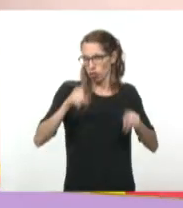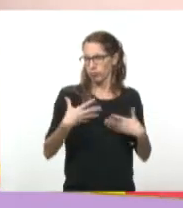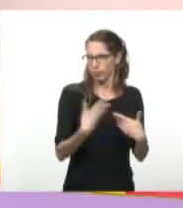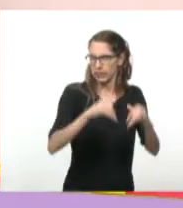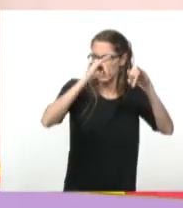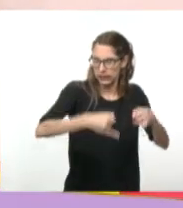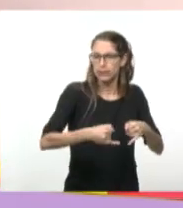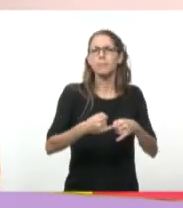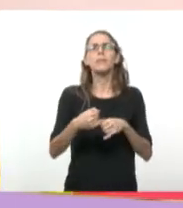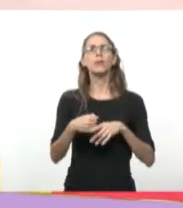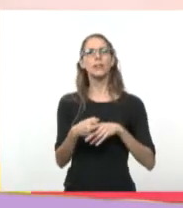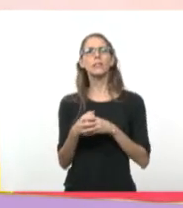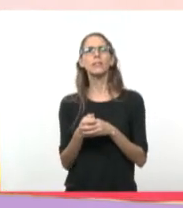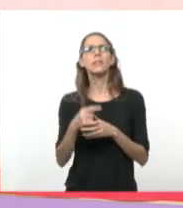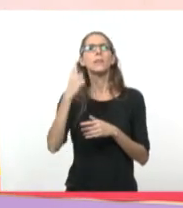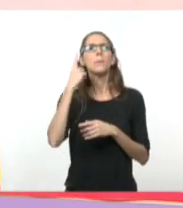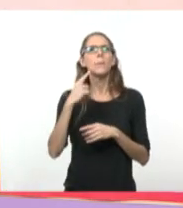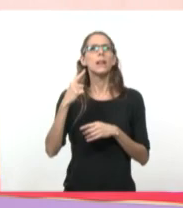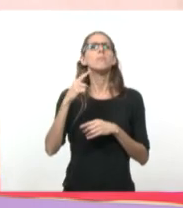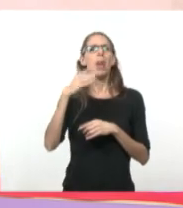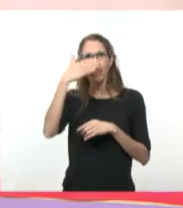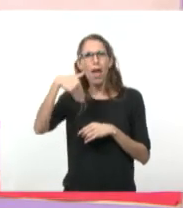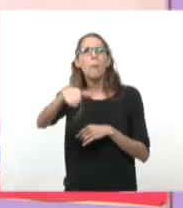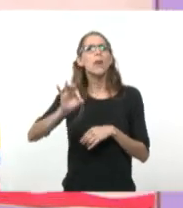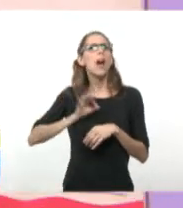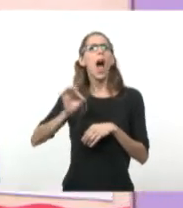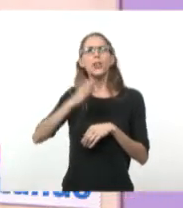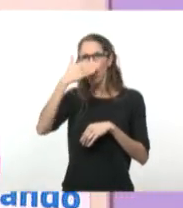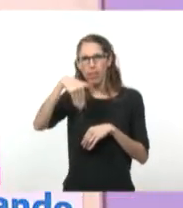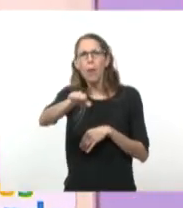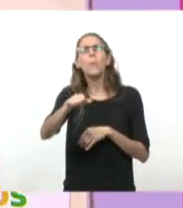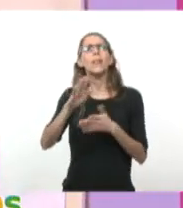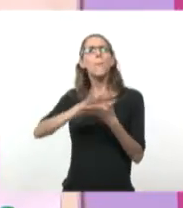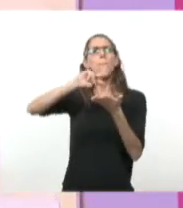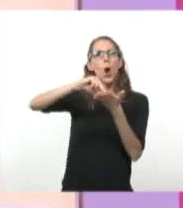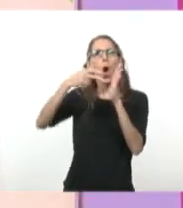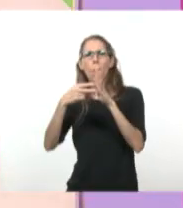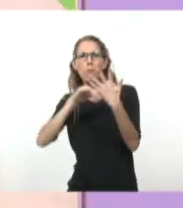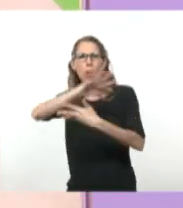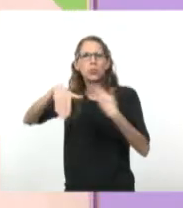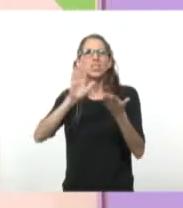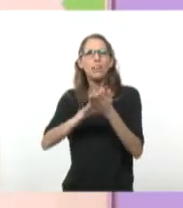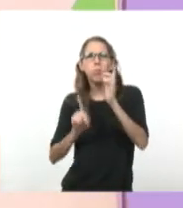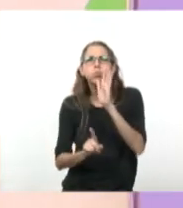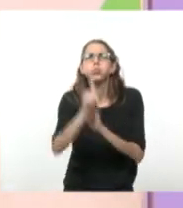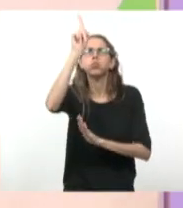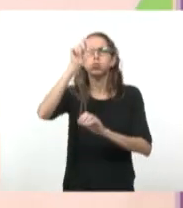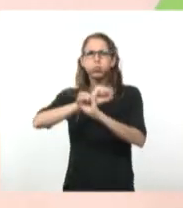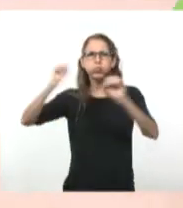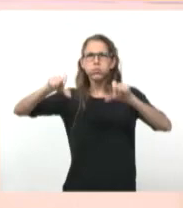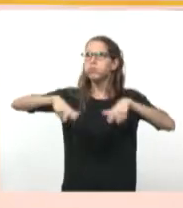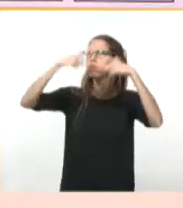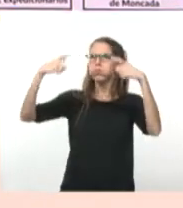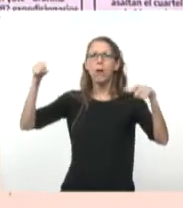la crisis de los misiles, que es lo que está retratado acá. La crisis de los misiles es el intento de la Unión de las Repúblicas Socialistas